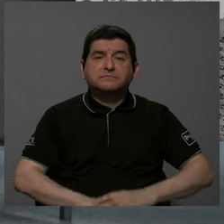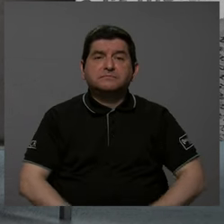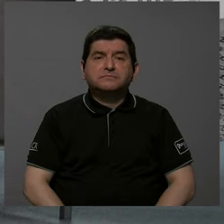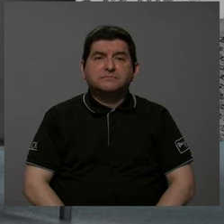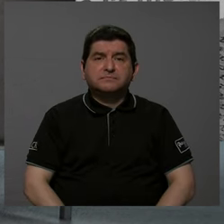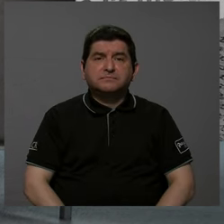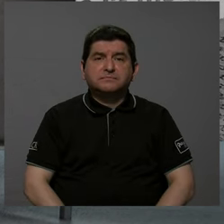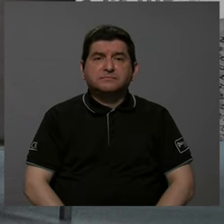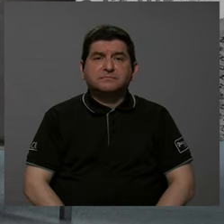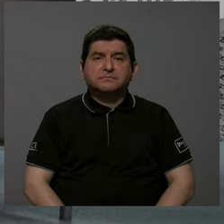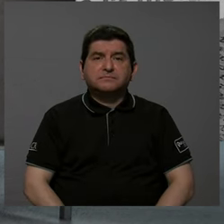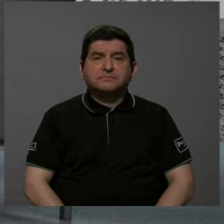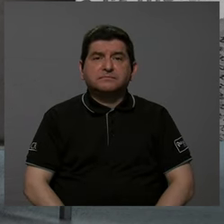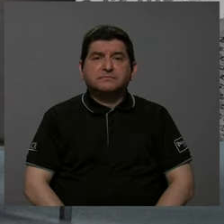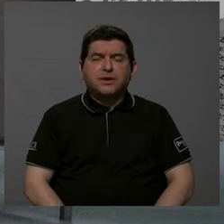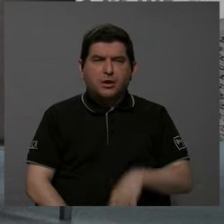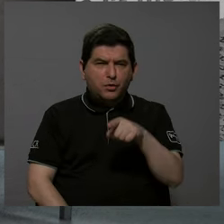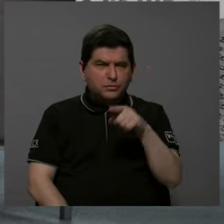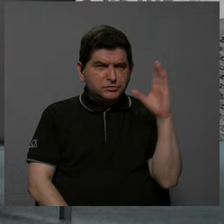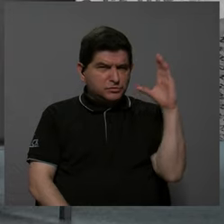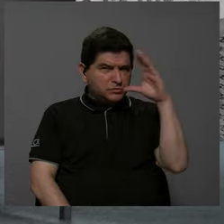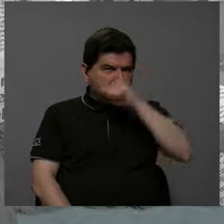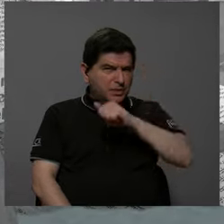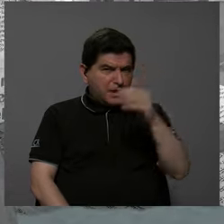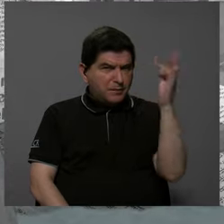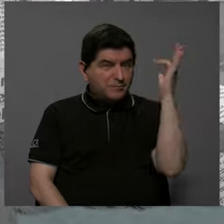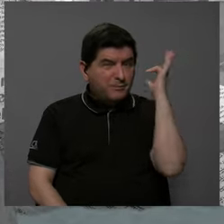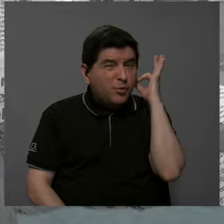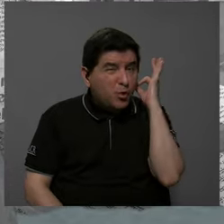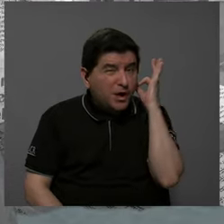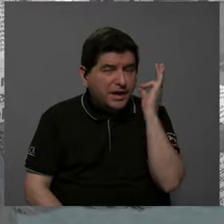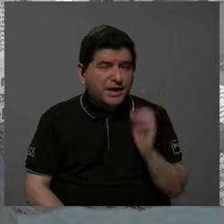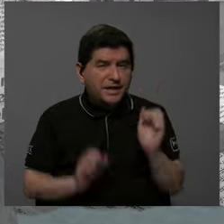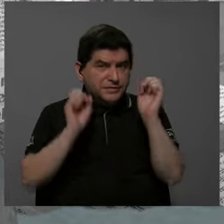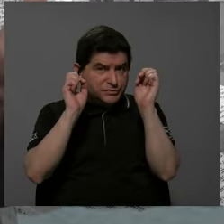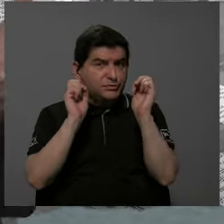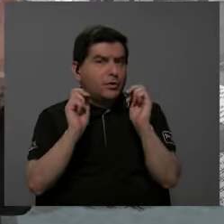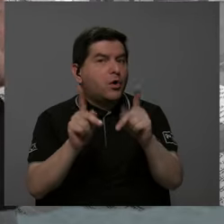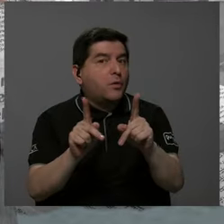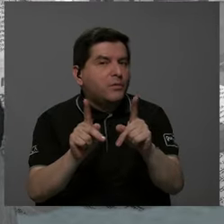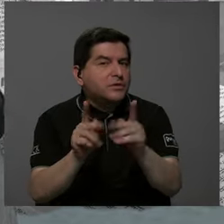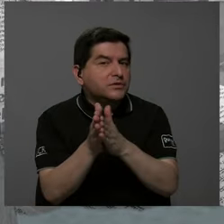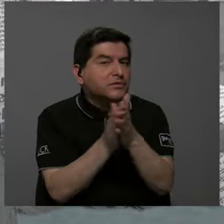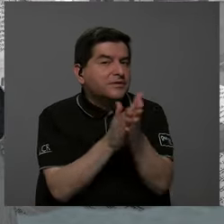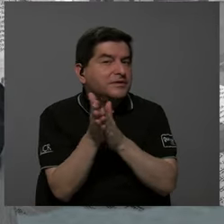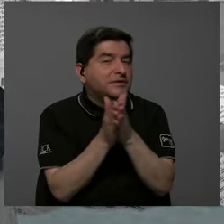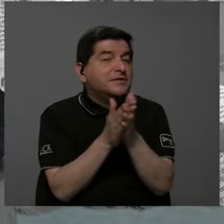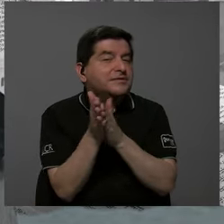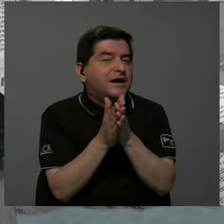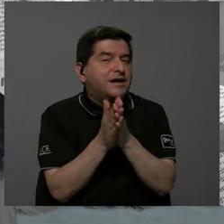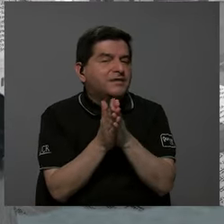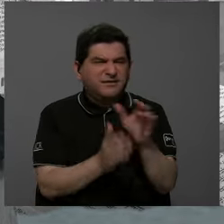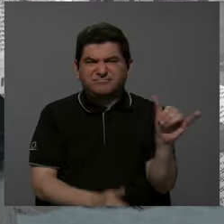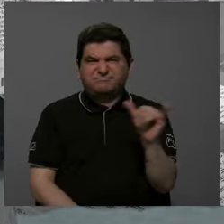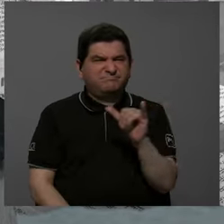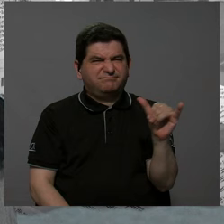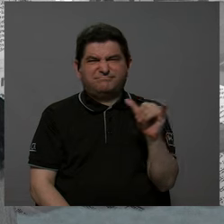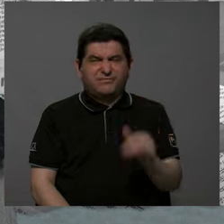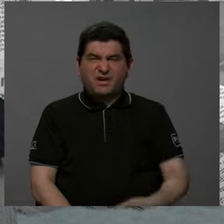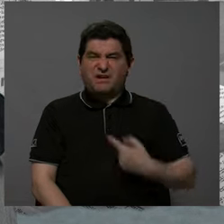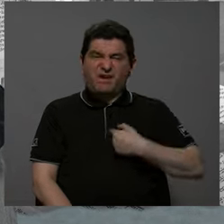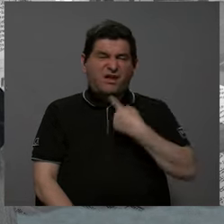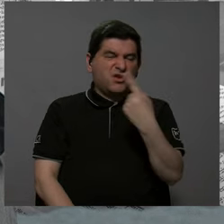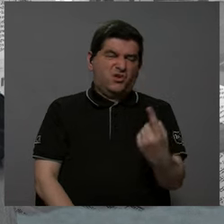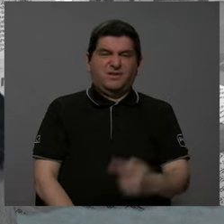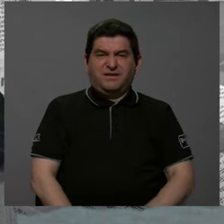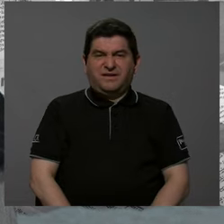tanto ve usted que las mujeres con esa oportunidad vayan a aprovecharla? Porque no es lo mismo que yo diga,